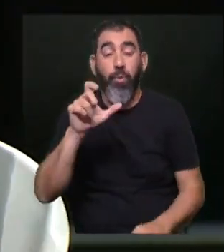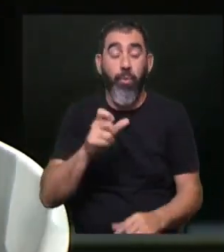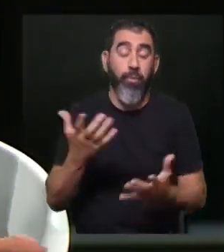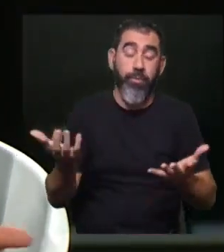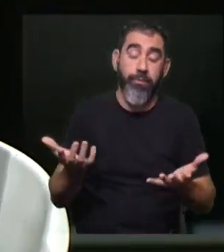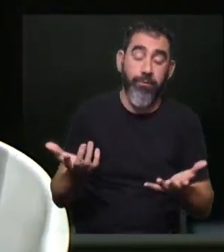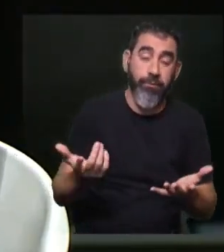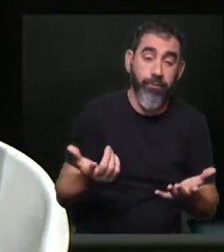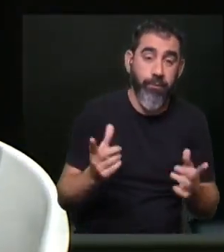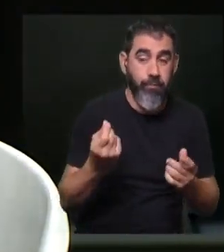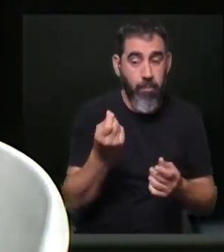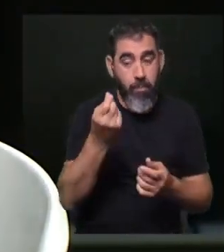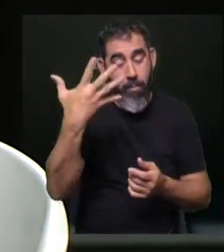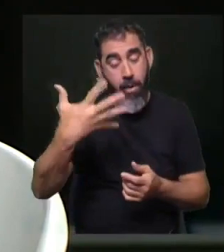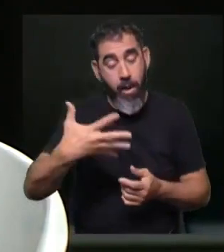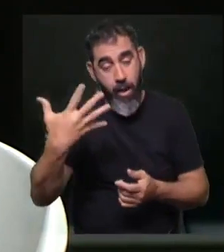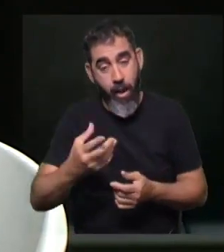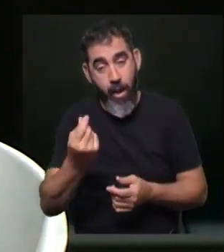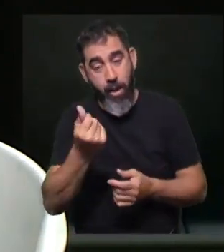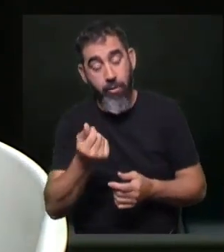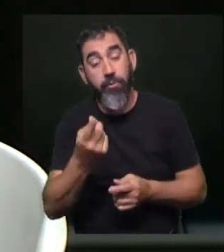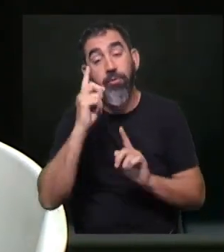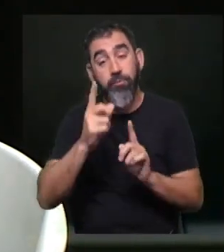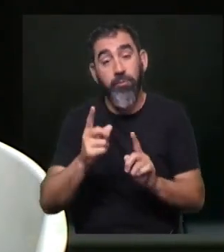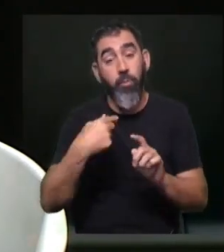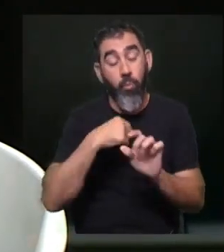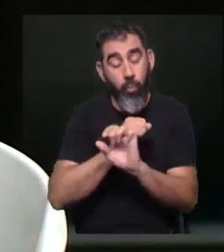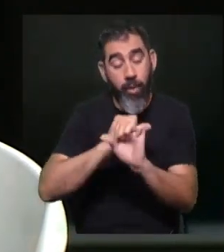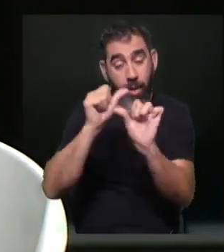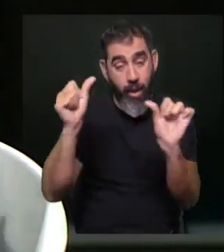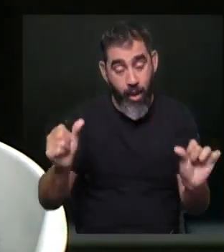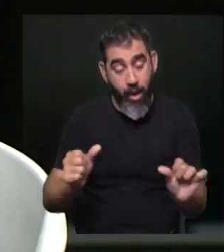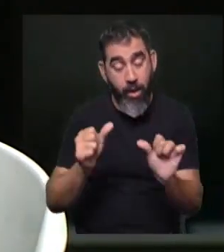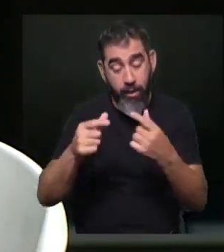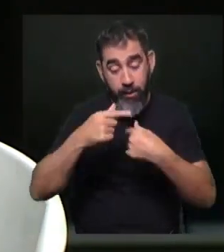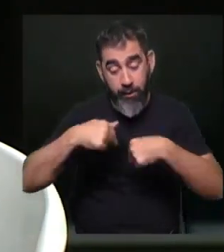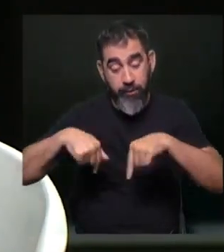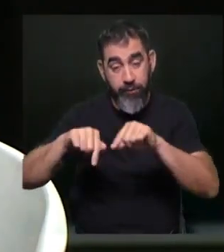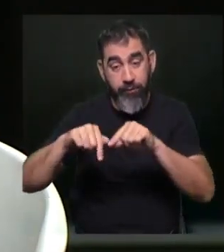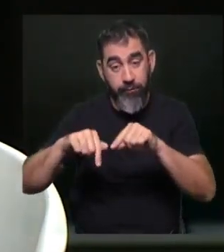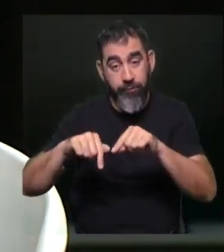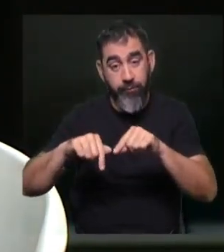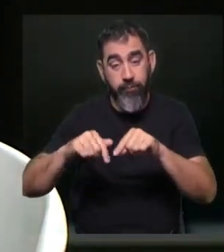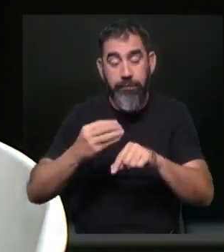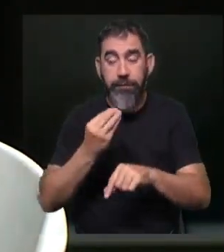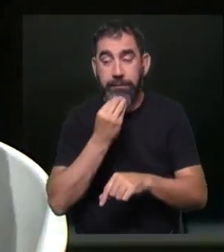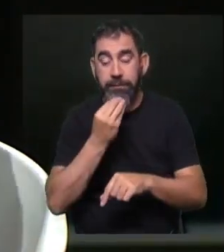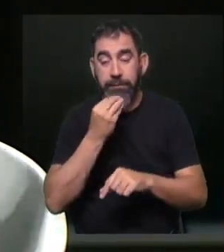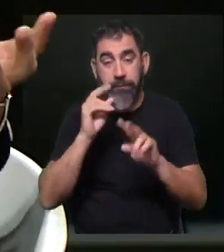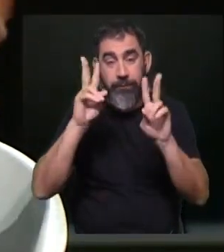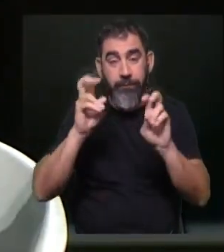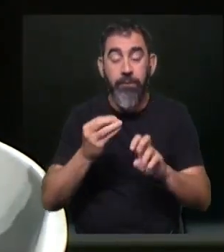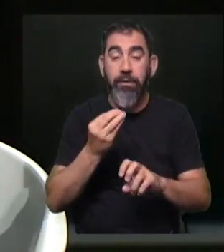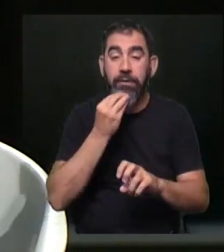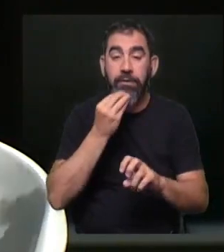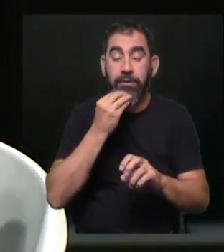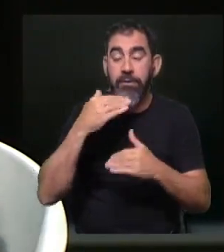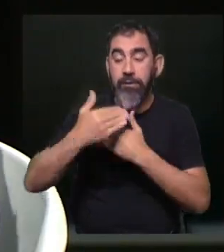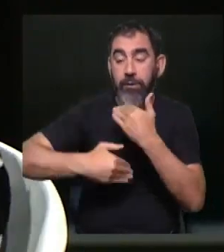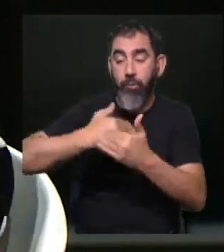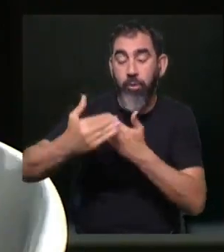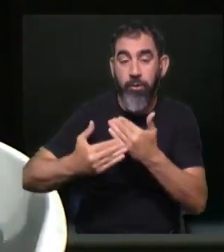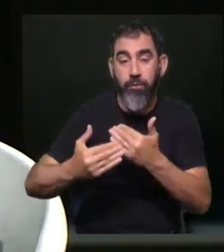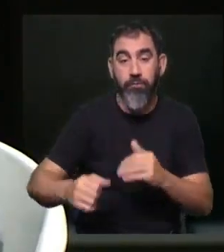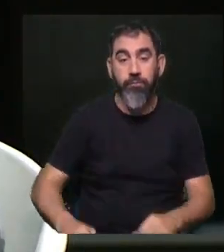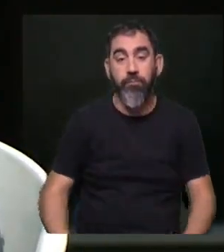eso cuesta dinero. Y lo que uno puede hacer, de hecho, llevamos líneas de investigación que tienen que con la simulación, es simular todo el proceso. Entonces,